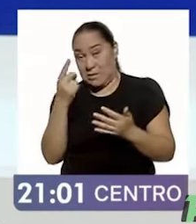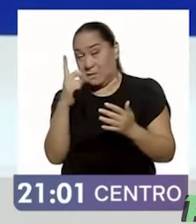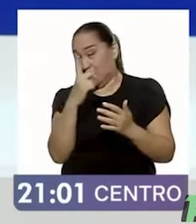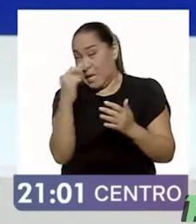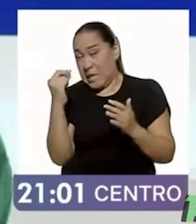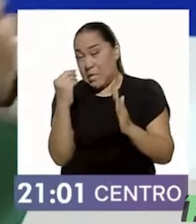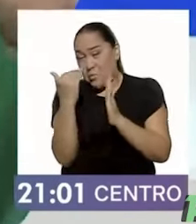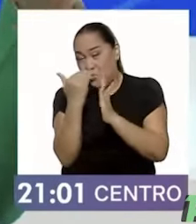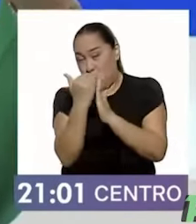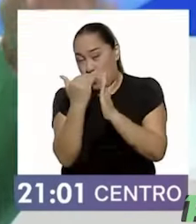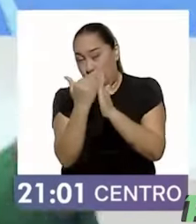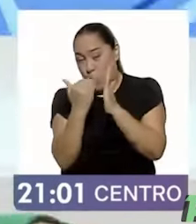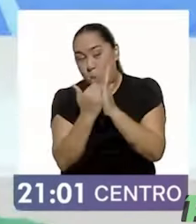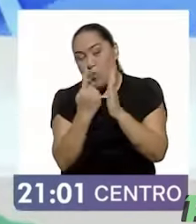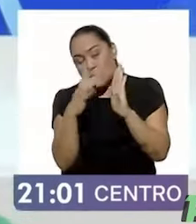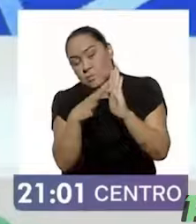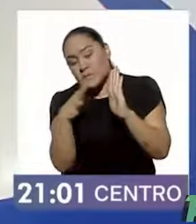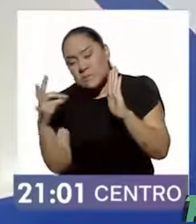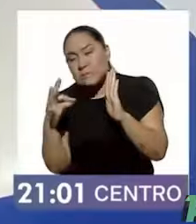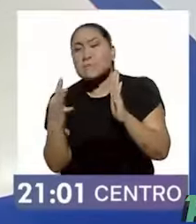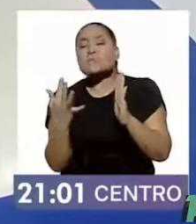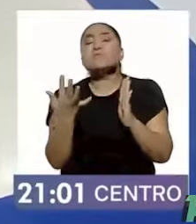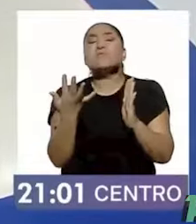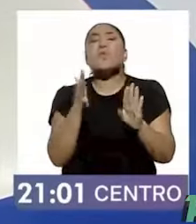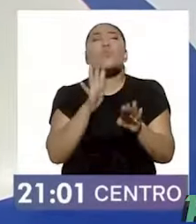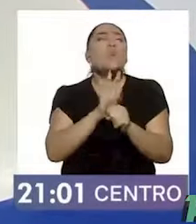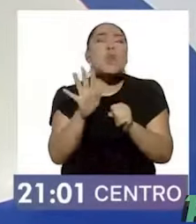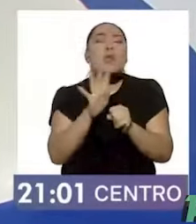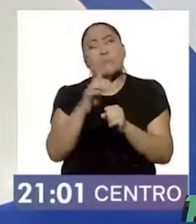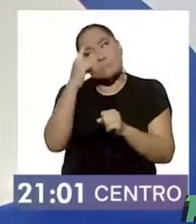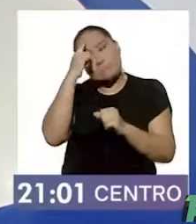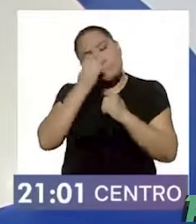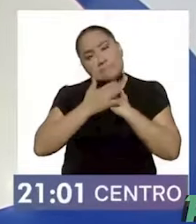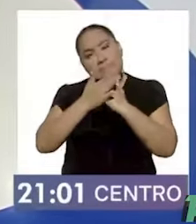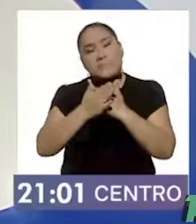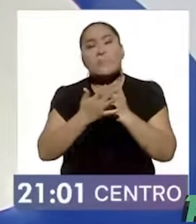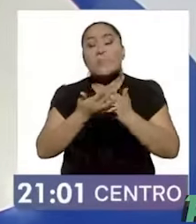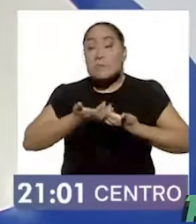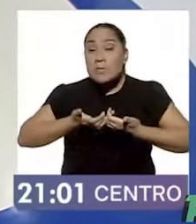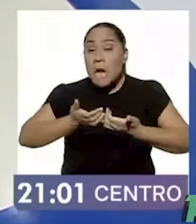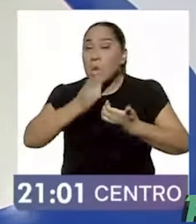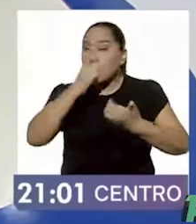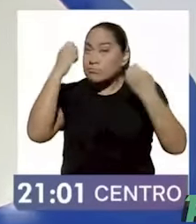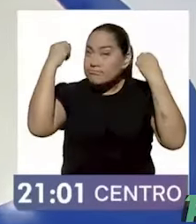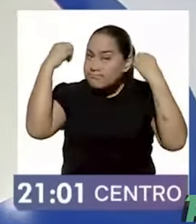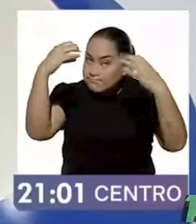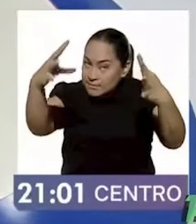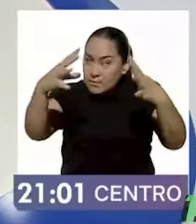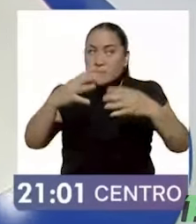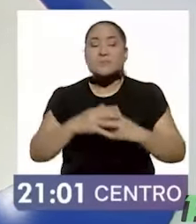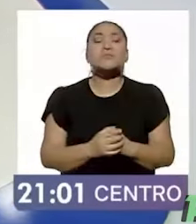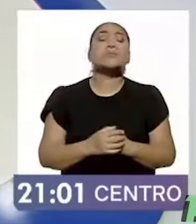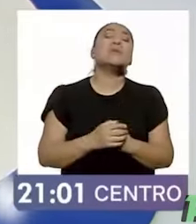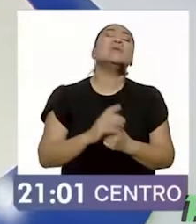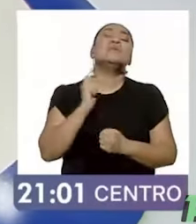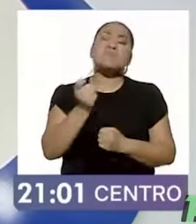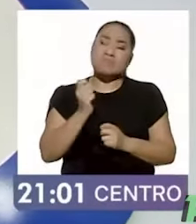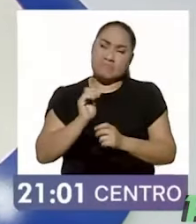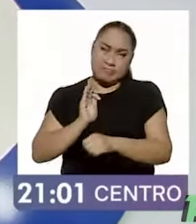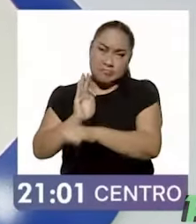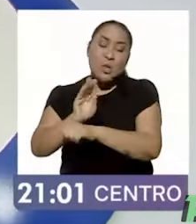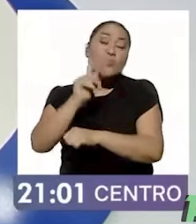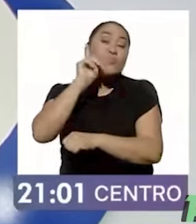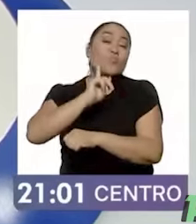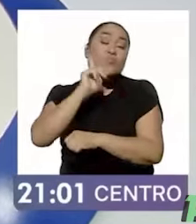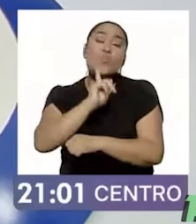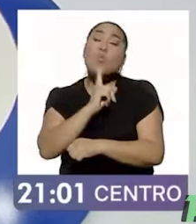concretas como los caminos bien iluminados, como una policía dedicada exclusivamente para esto y